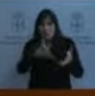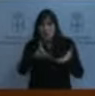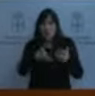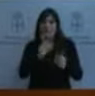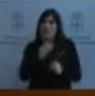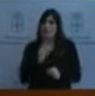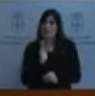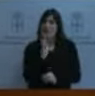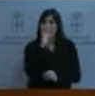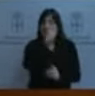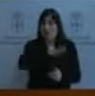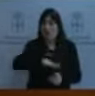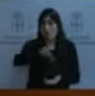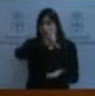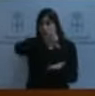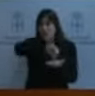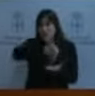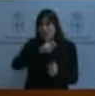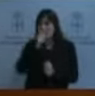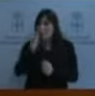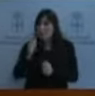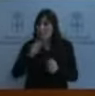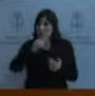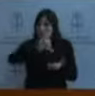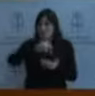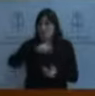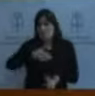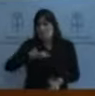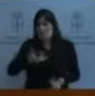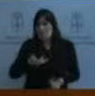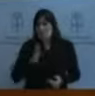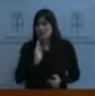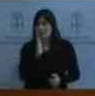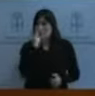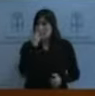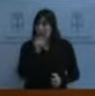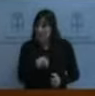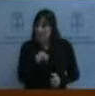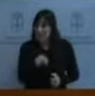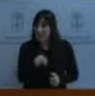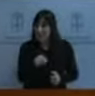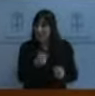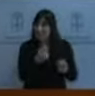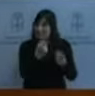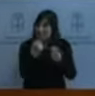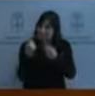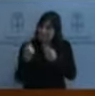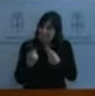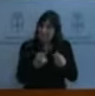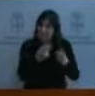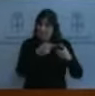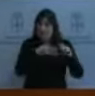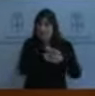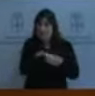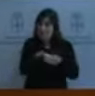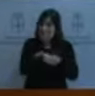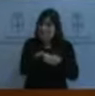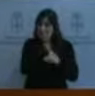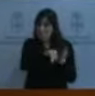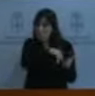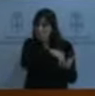a ciudades relevantes que tienen un deficiente acceso a la banda ancha.